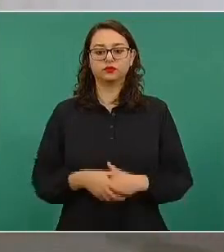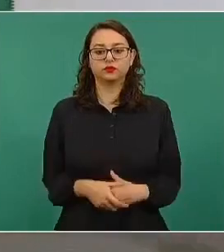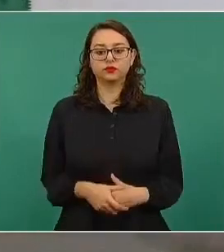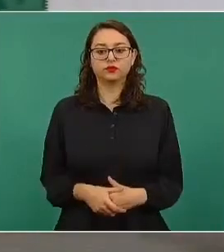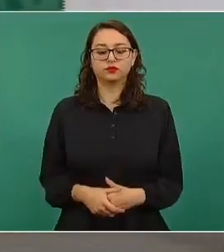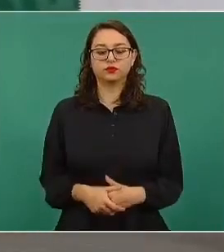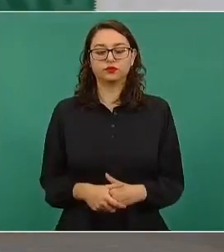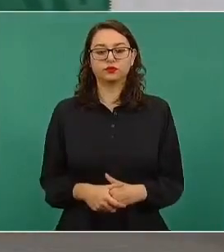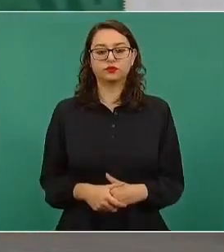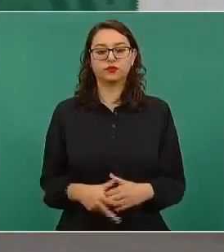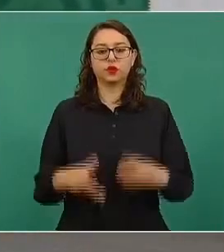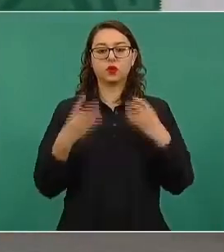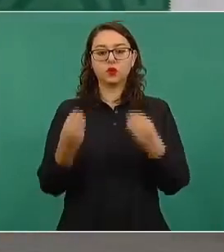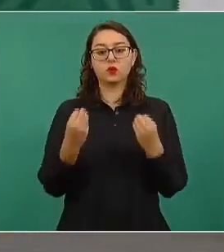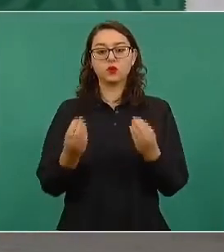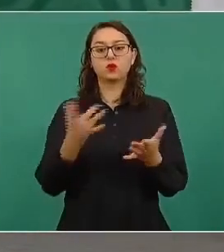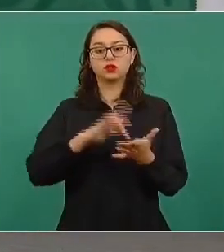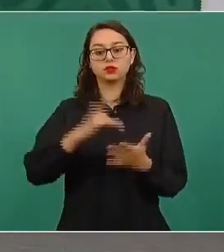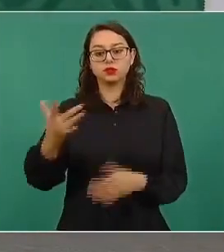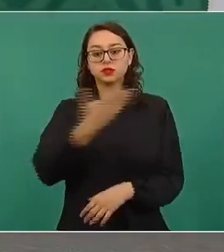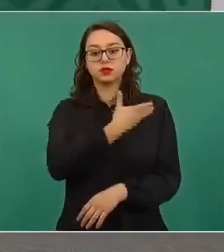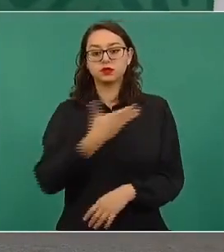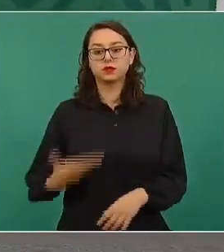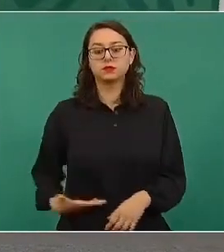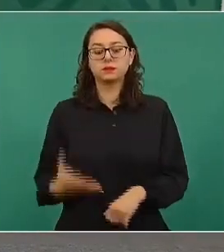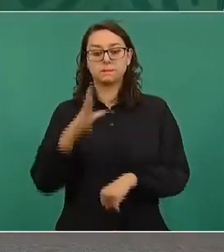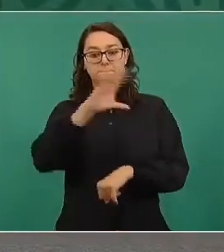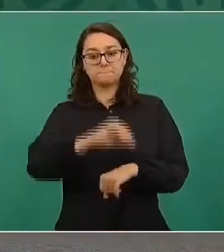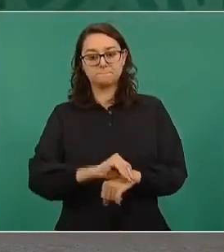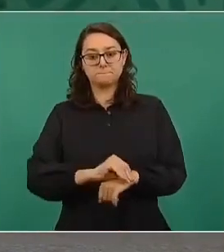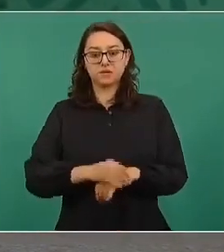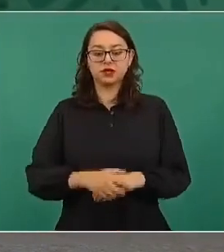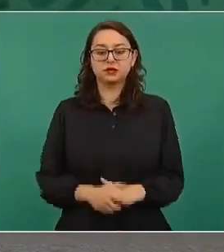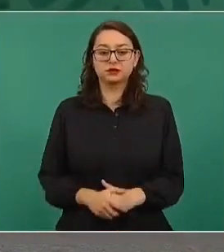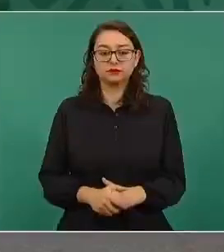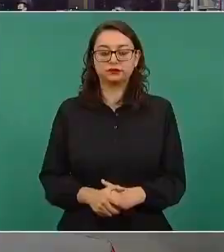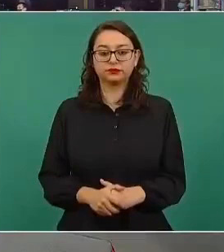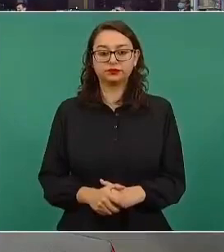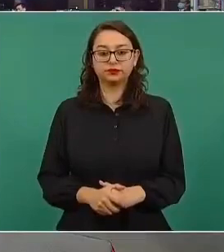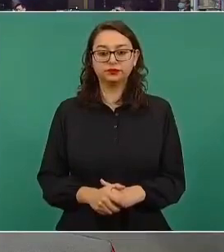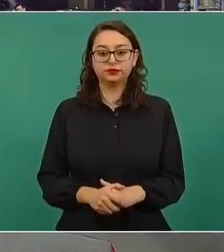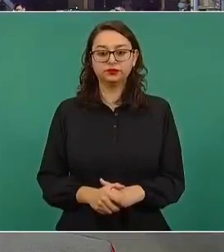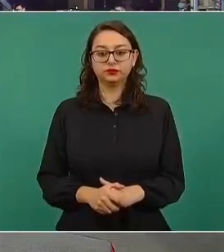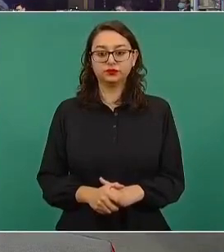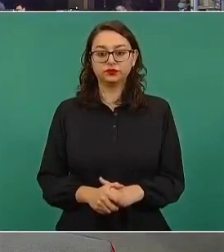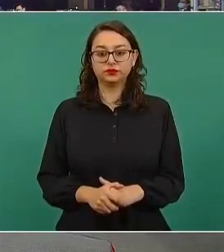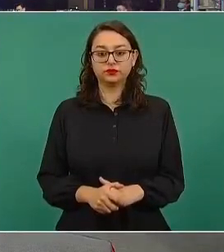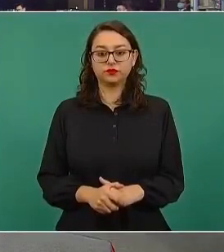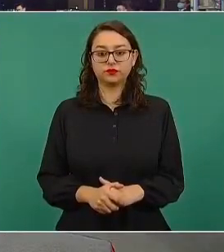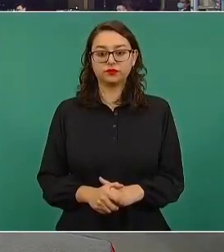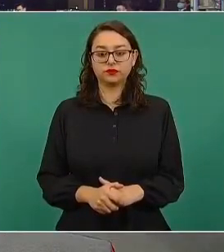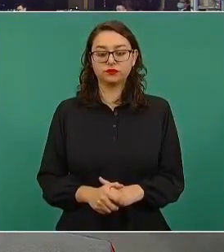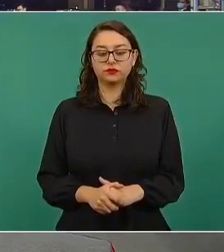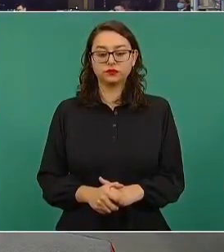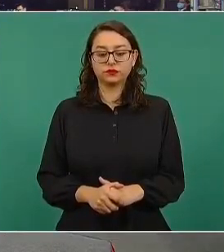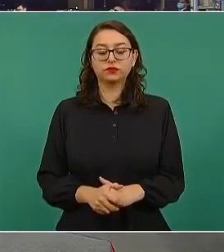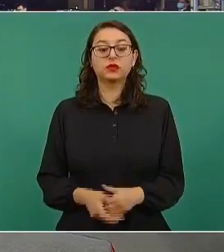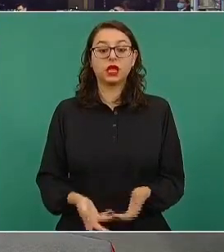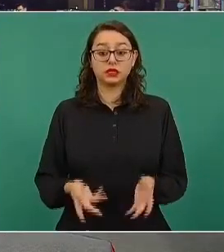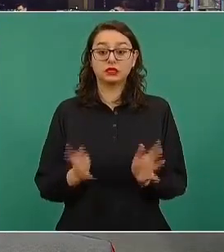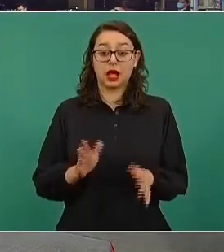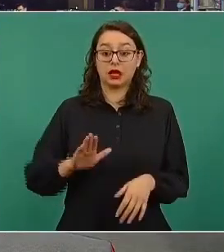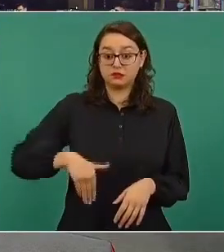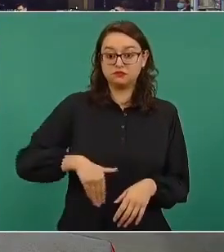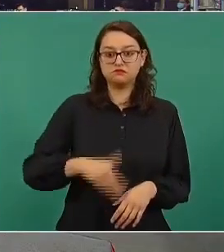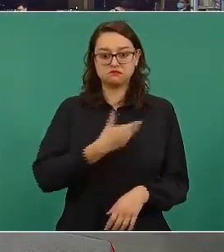Muchas gracias, señor presidente, con su permiso. Bueno, ya el señor presidente nos hizo favor de dar una perspectiva general